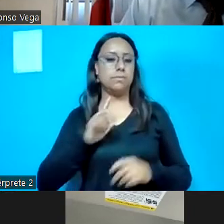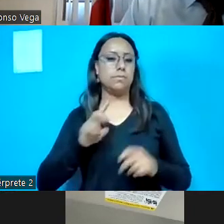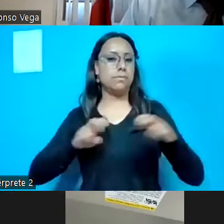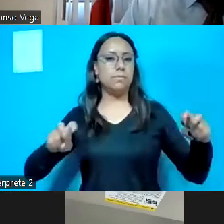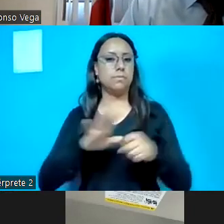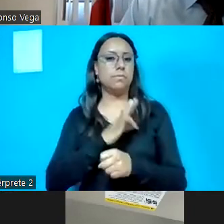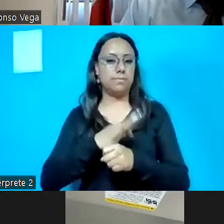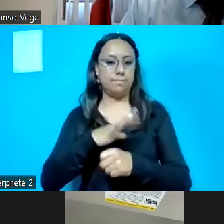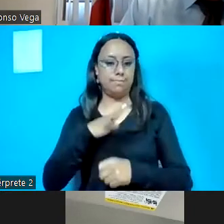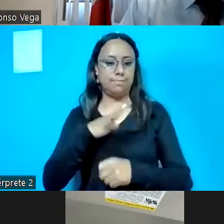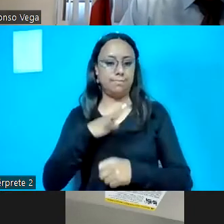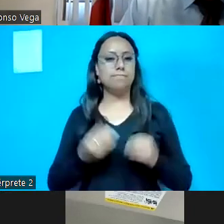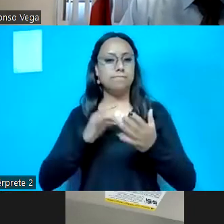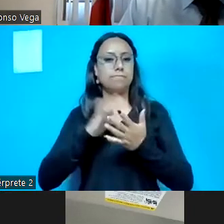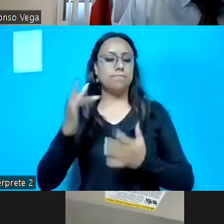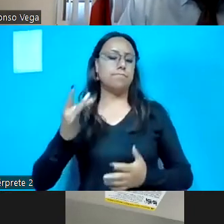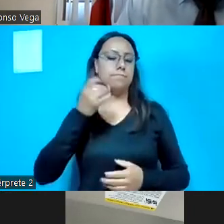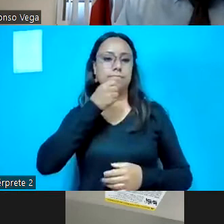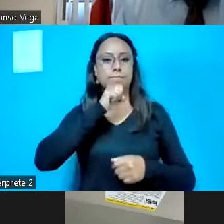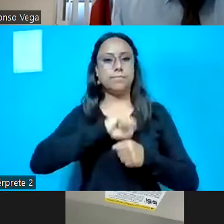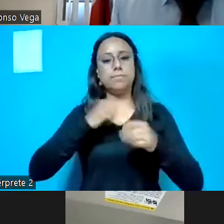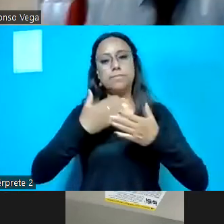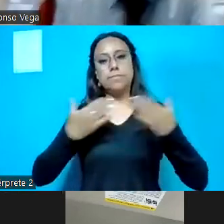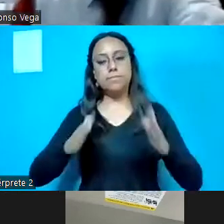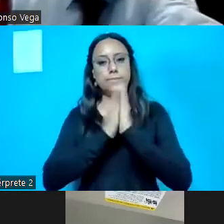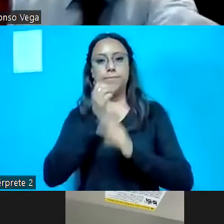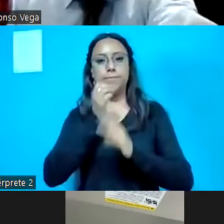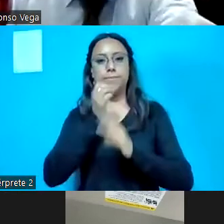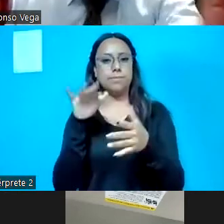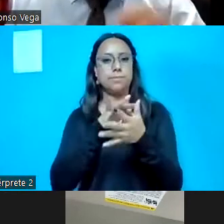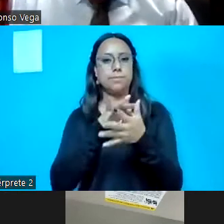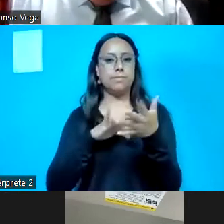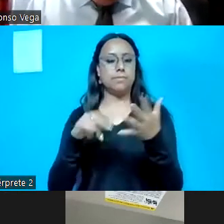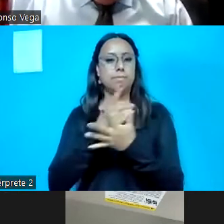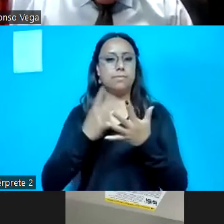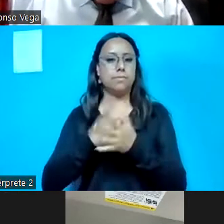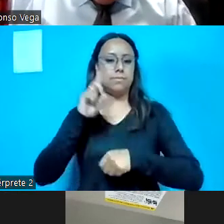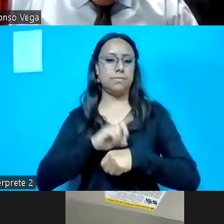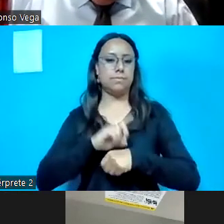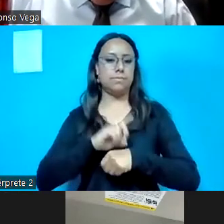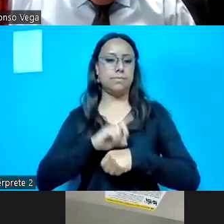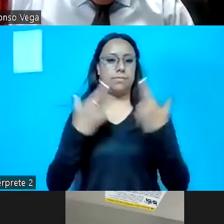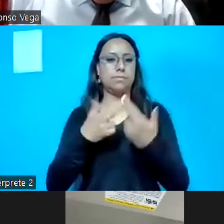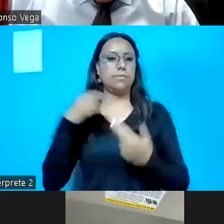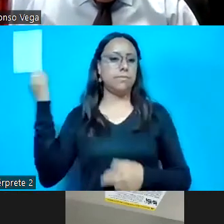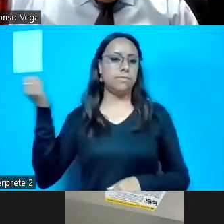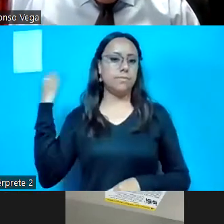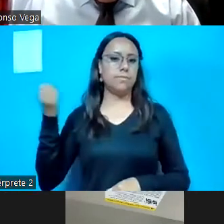Hay muchas gracias, secretario. Solicito al secretario dar lectura al orden del día de esta sesión de la conferencia.